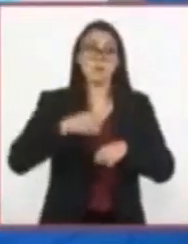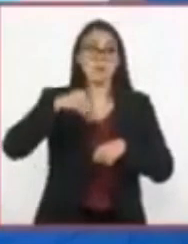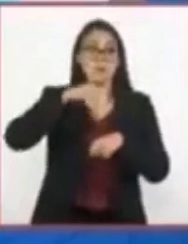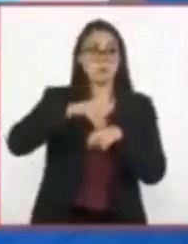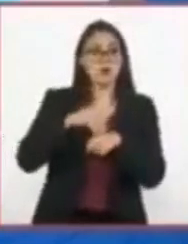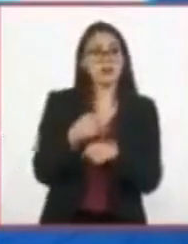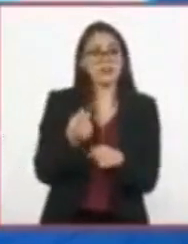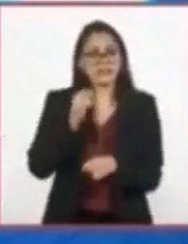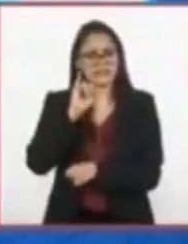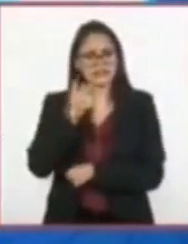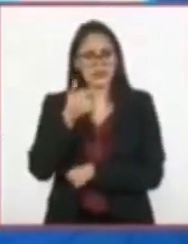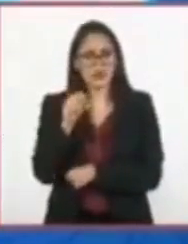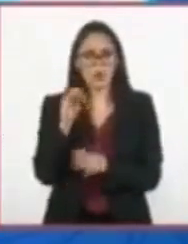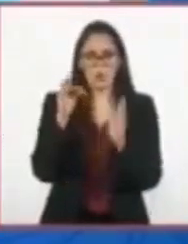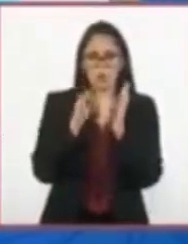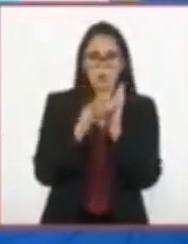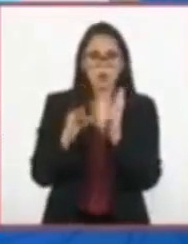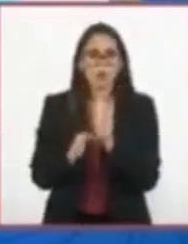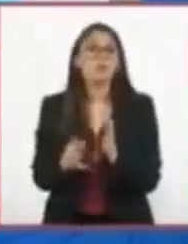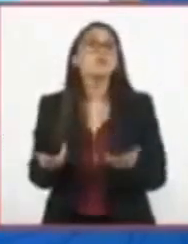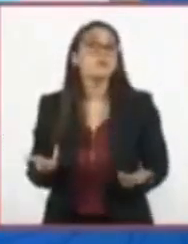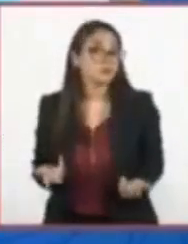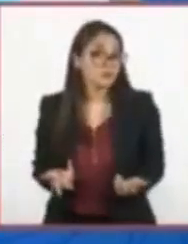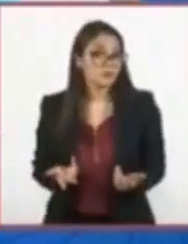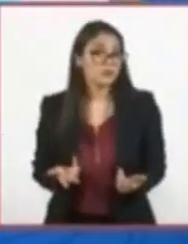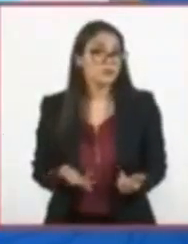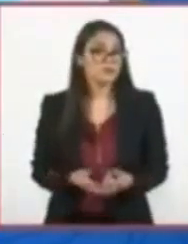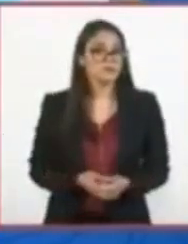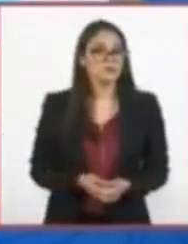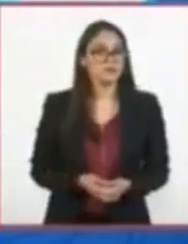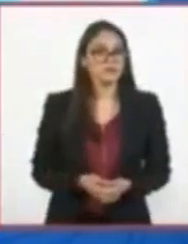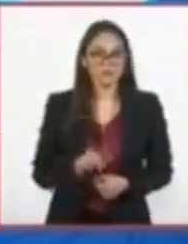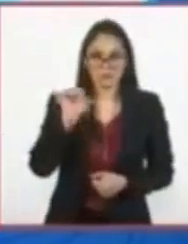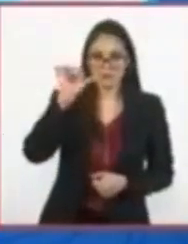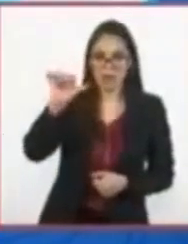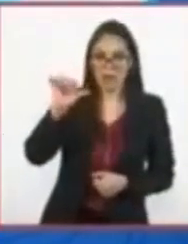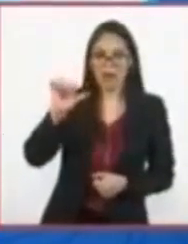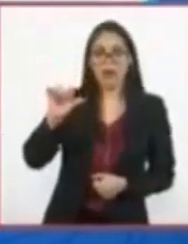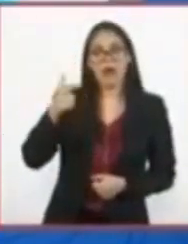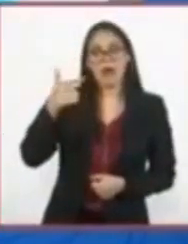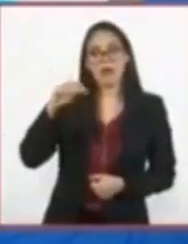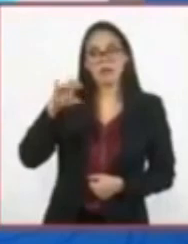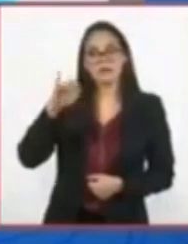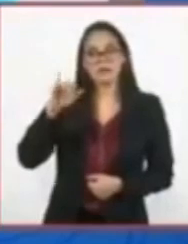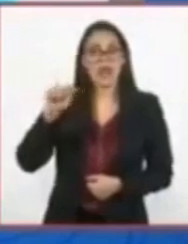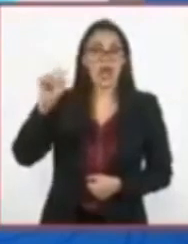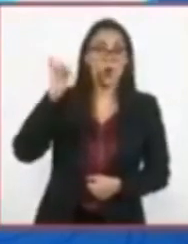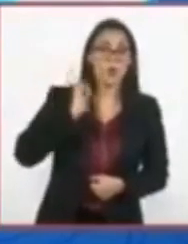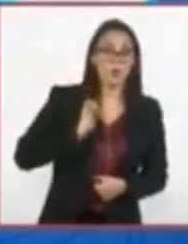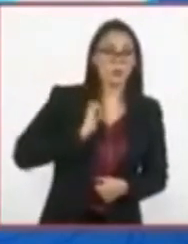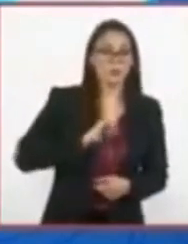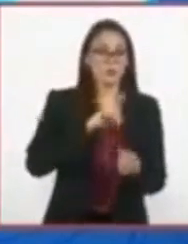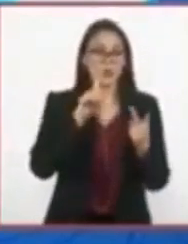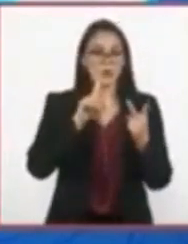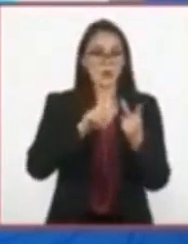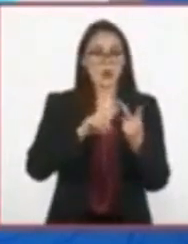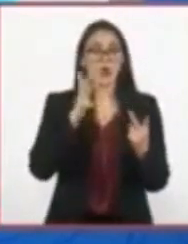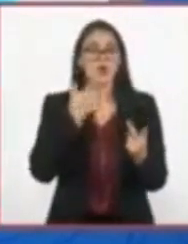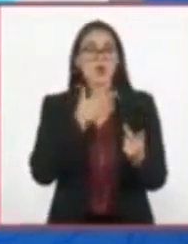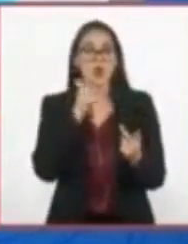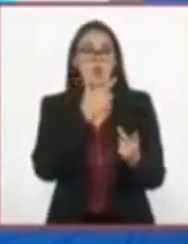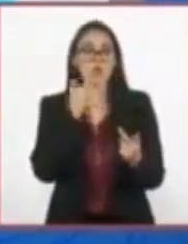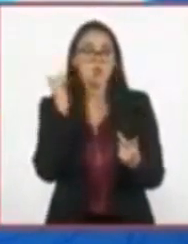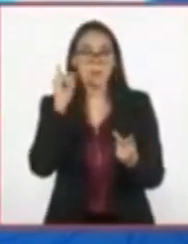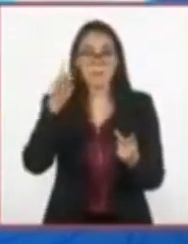de los signos de puntuación? A. Grecia Antigua. B. Imperio Romano.